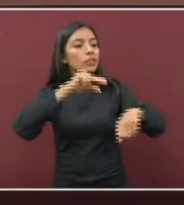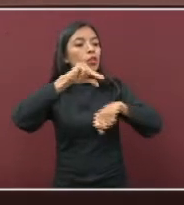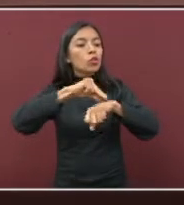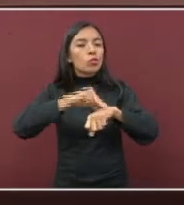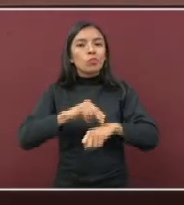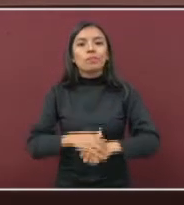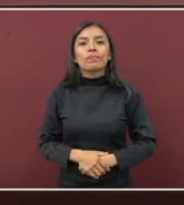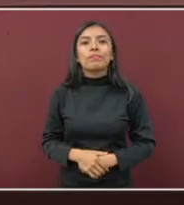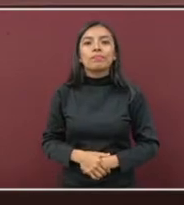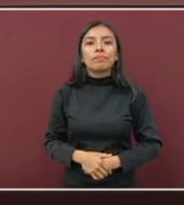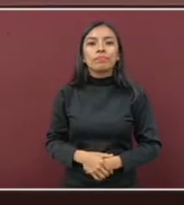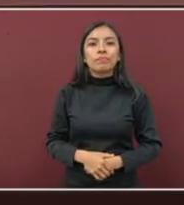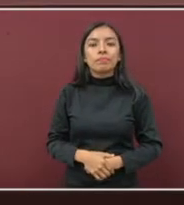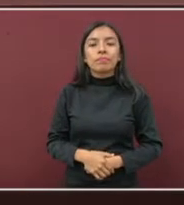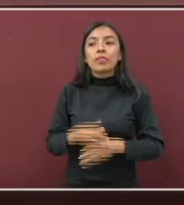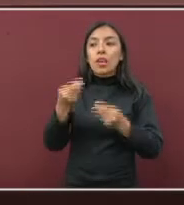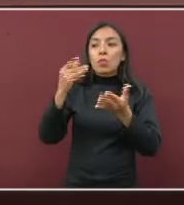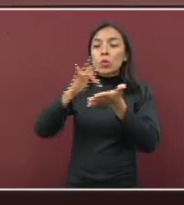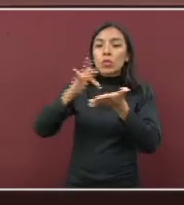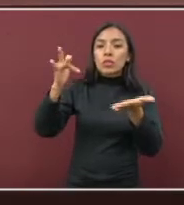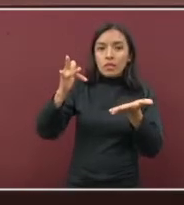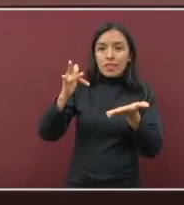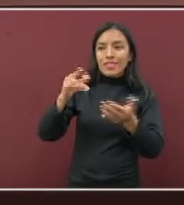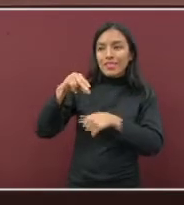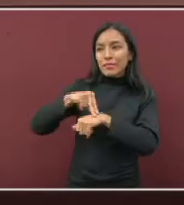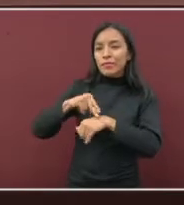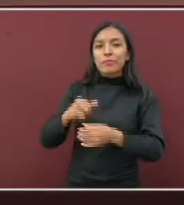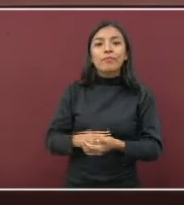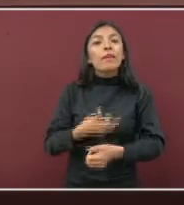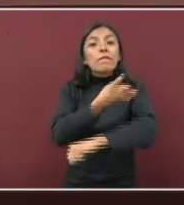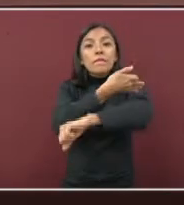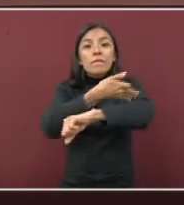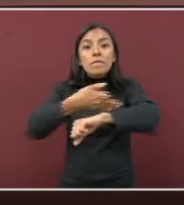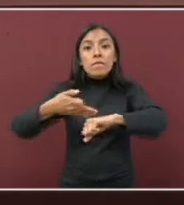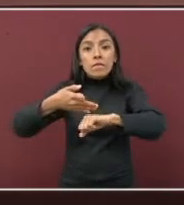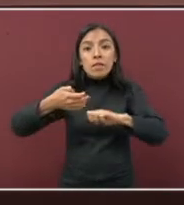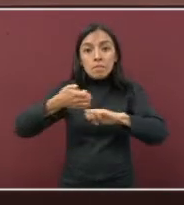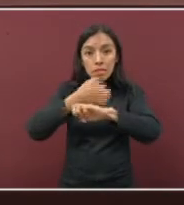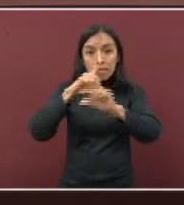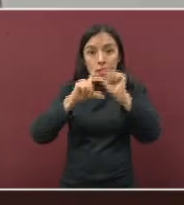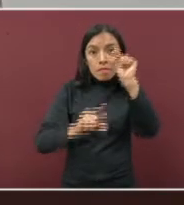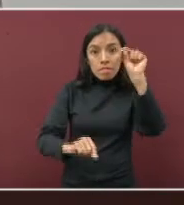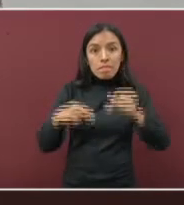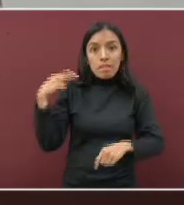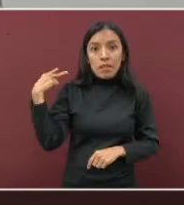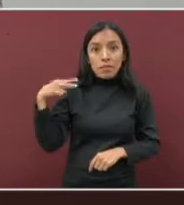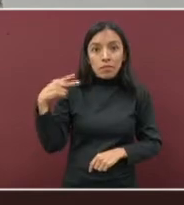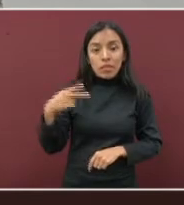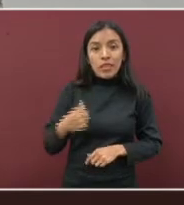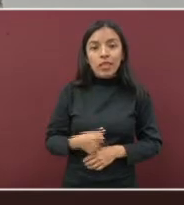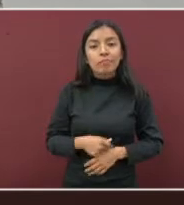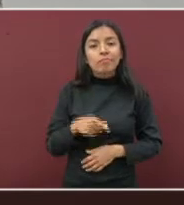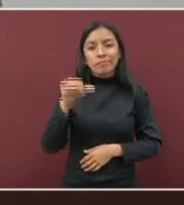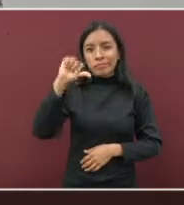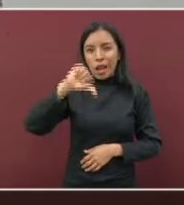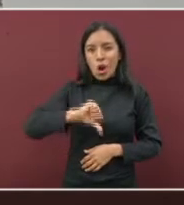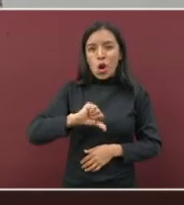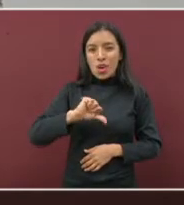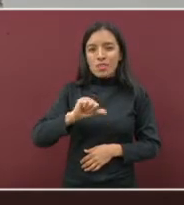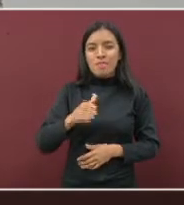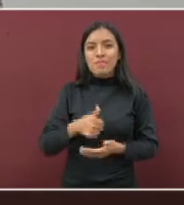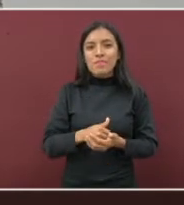Muchas gracias, señor doctor. Familia Veracruzana, esta noche quiero comentarles